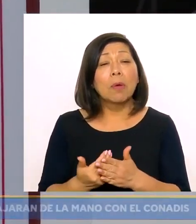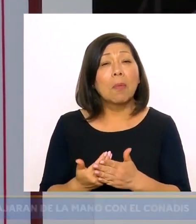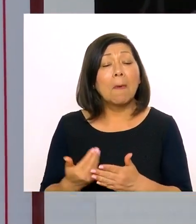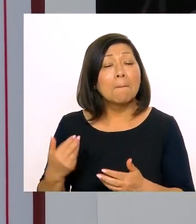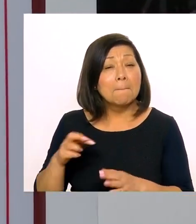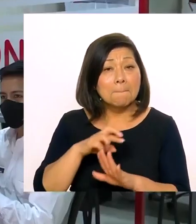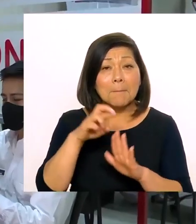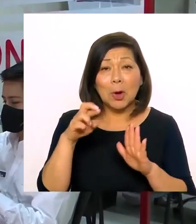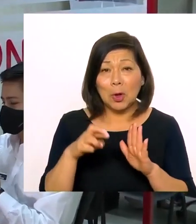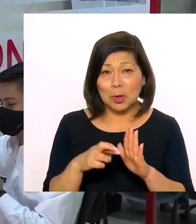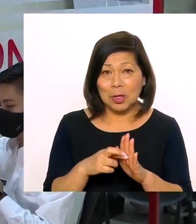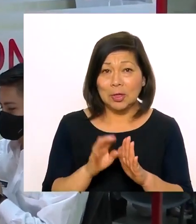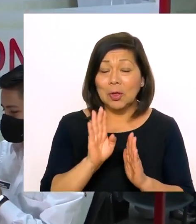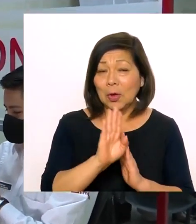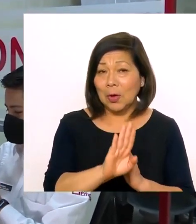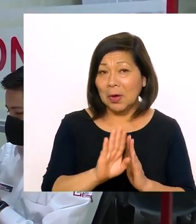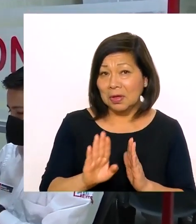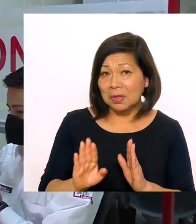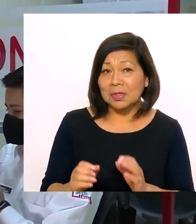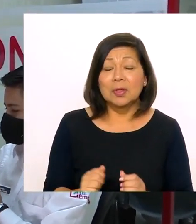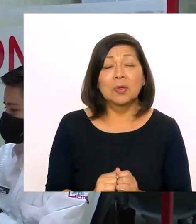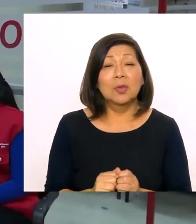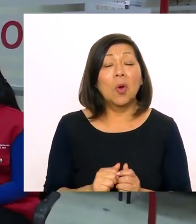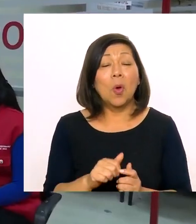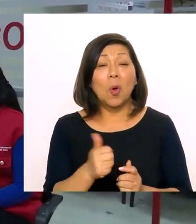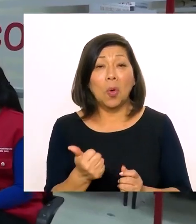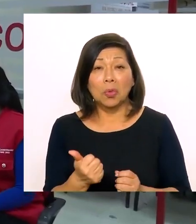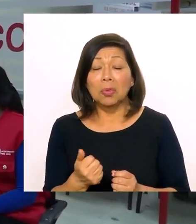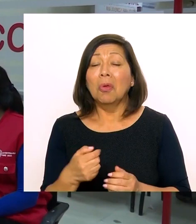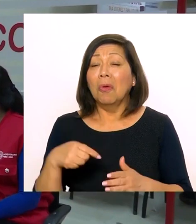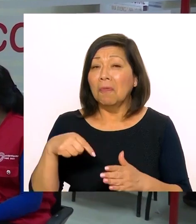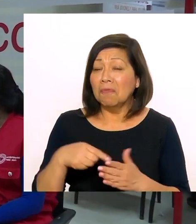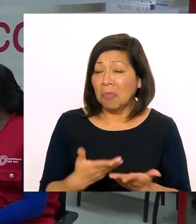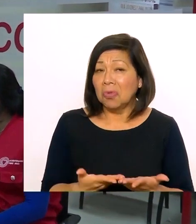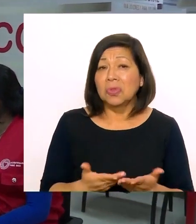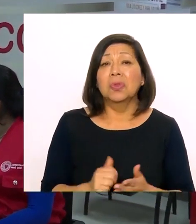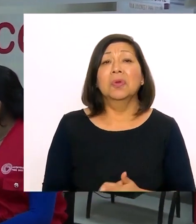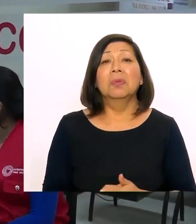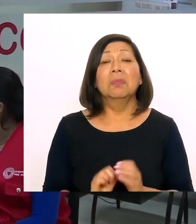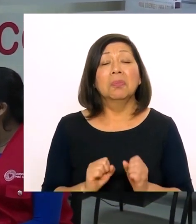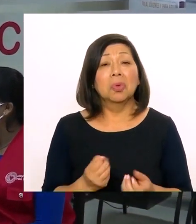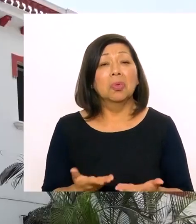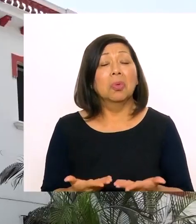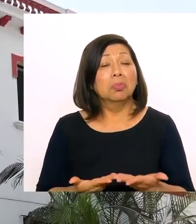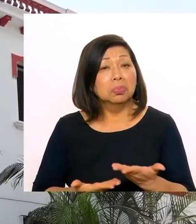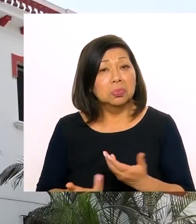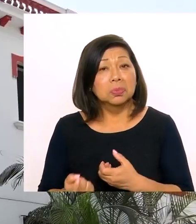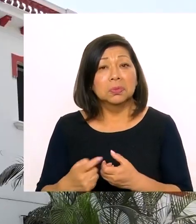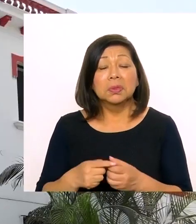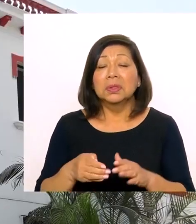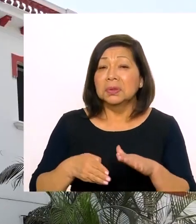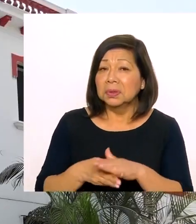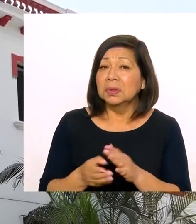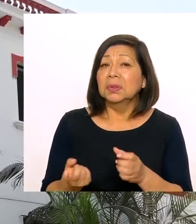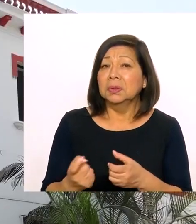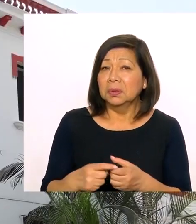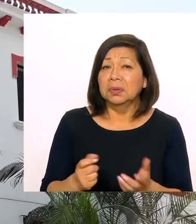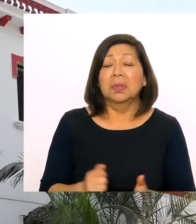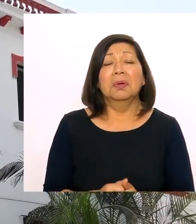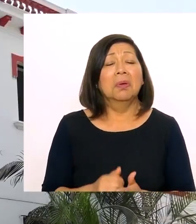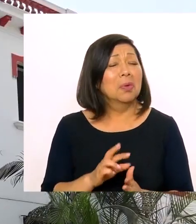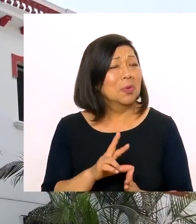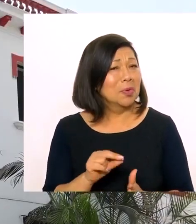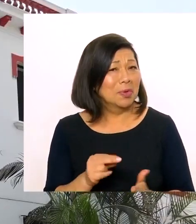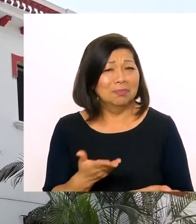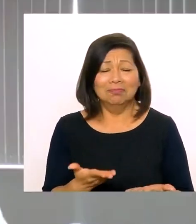a hacer un detalle de que todos los nuevos proyectos de inversión que se ejecuten ellos directamente a los sectores o transfieran fondos a los gobiernos locales, el